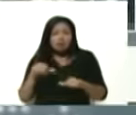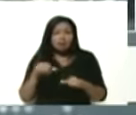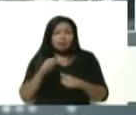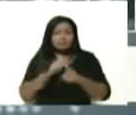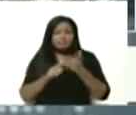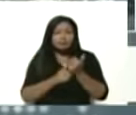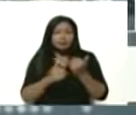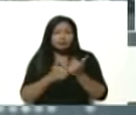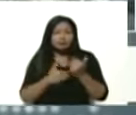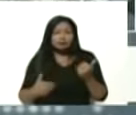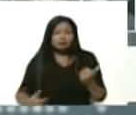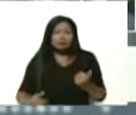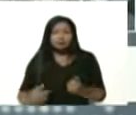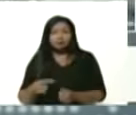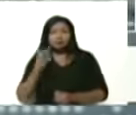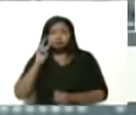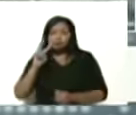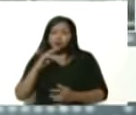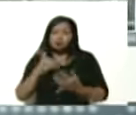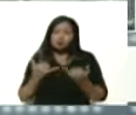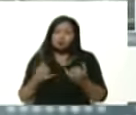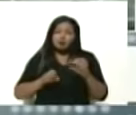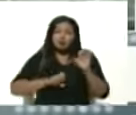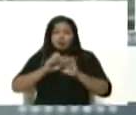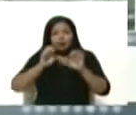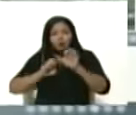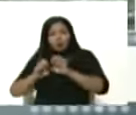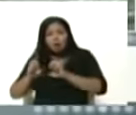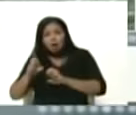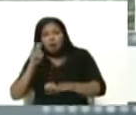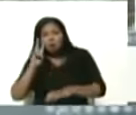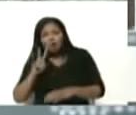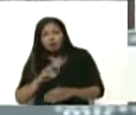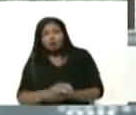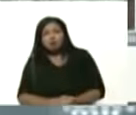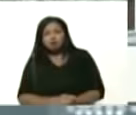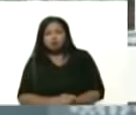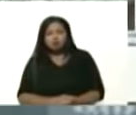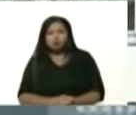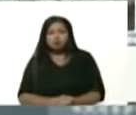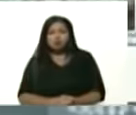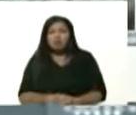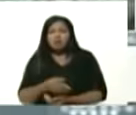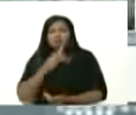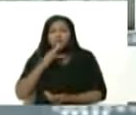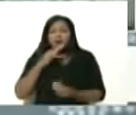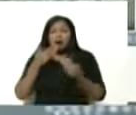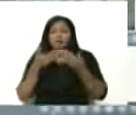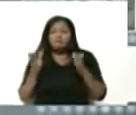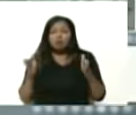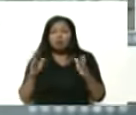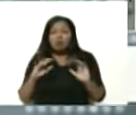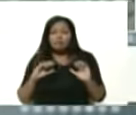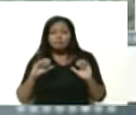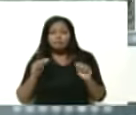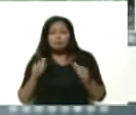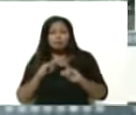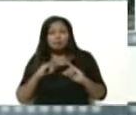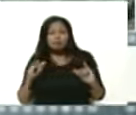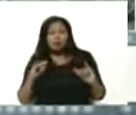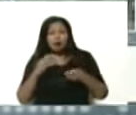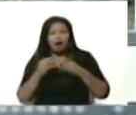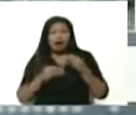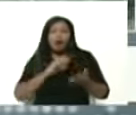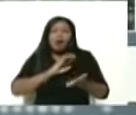y me surgió mientras evaluábamos esto que la banca pública comience ya a dar los